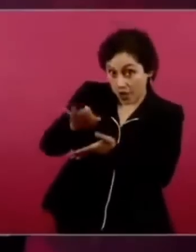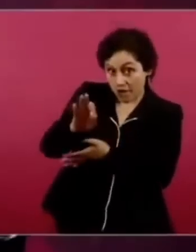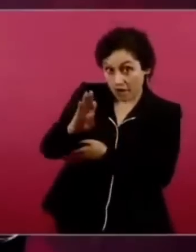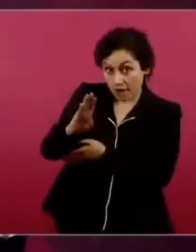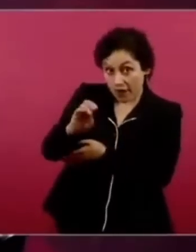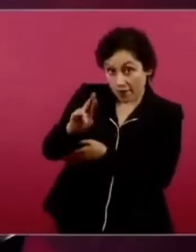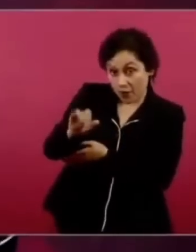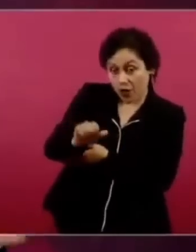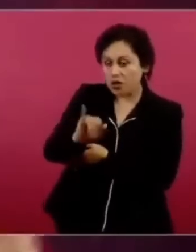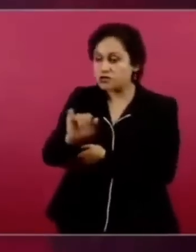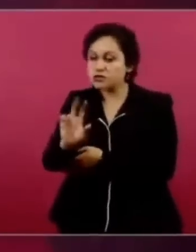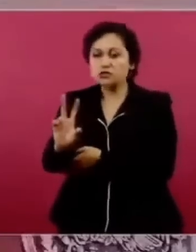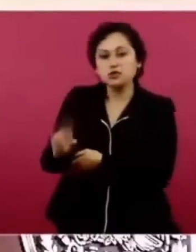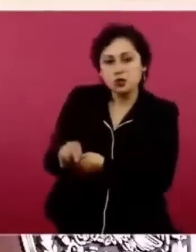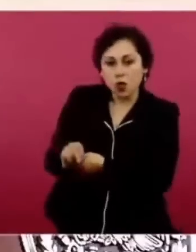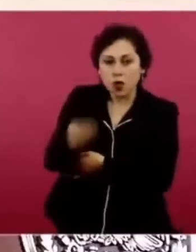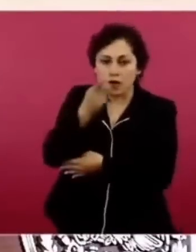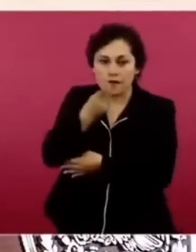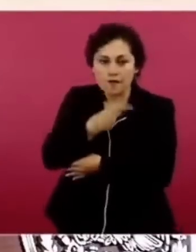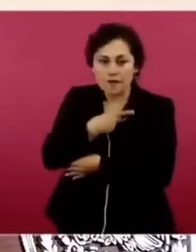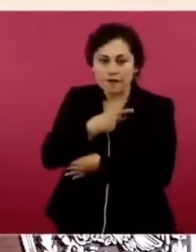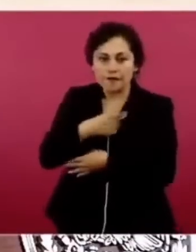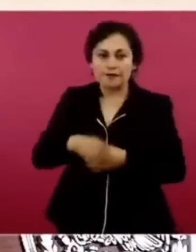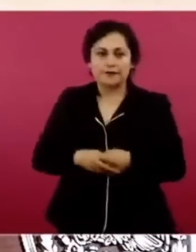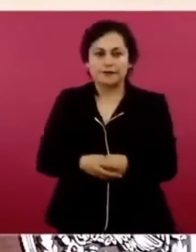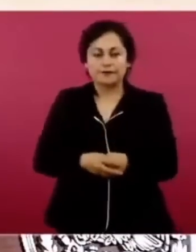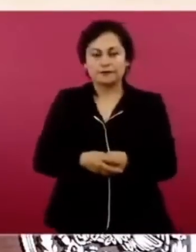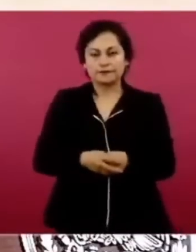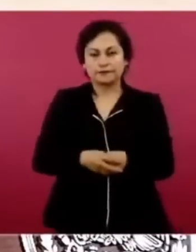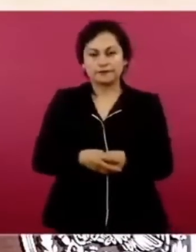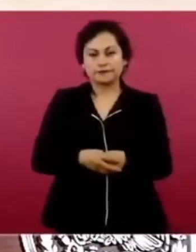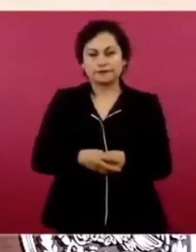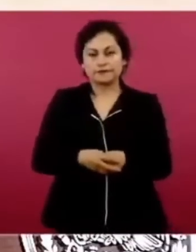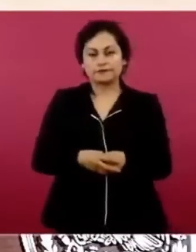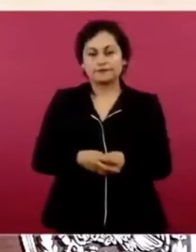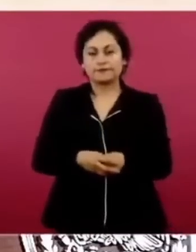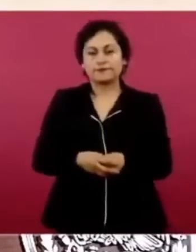el FOAPROA?